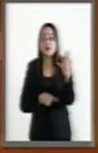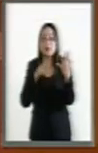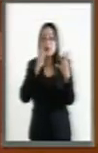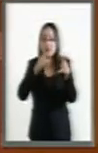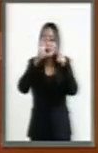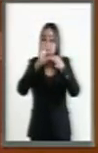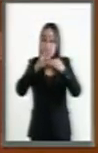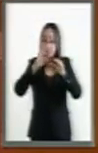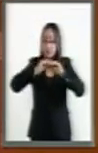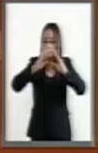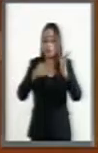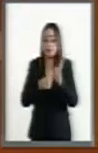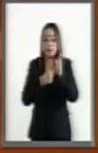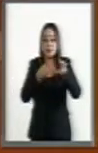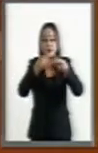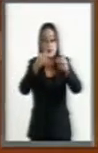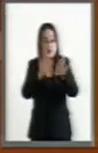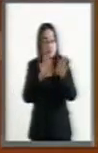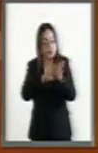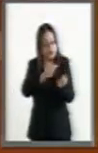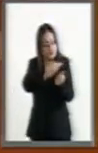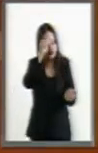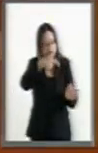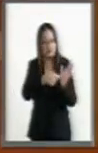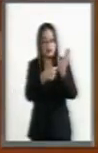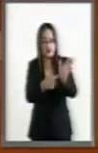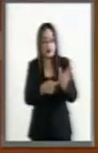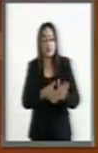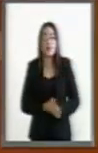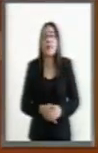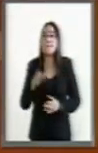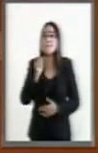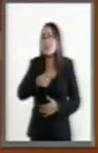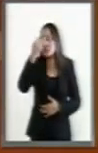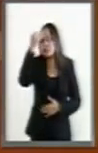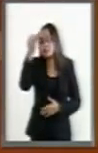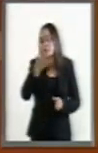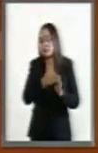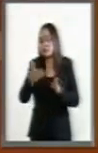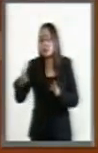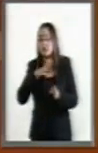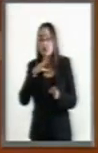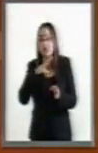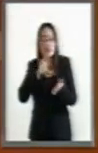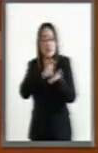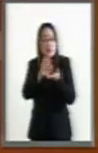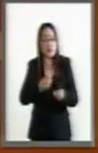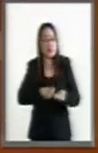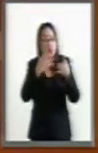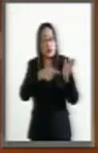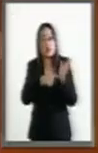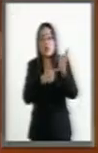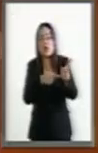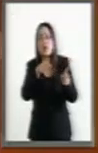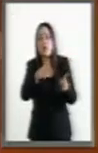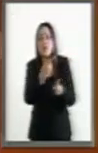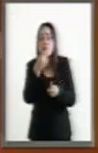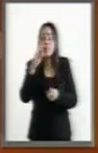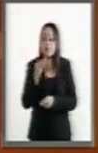lo gastaron. En el mismo periodo, se tenía registro de una inversión de 194